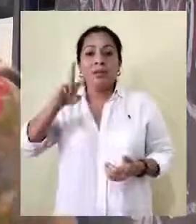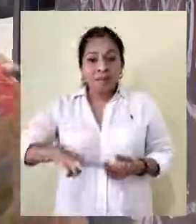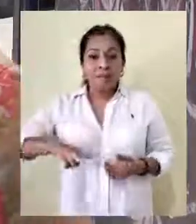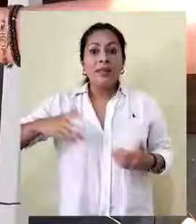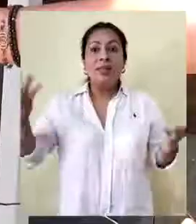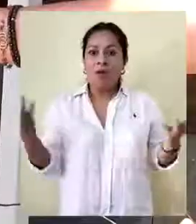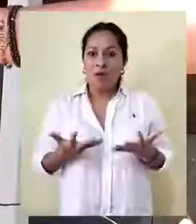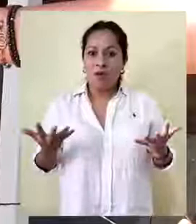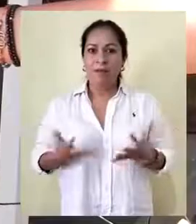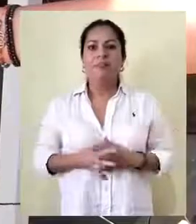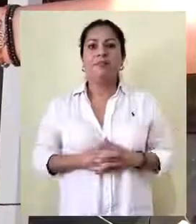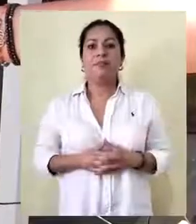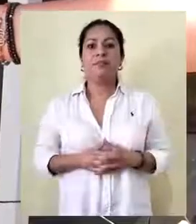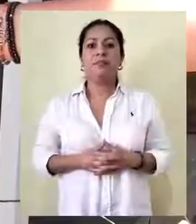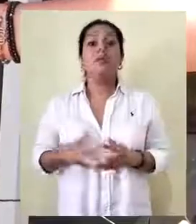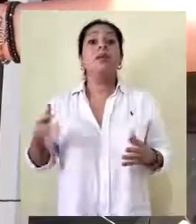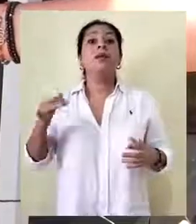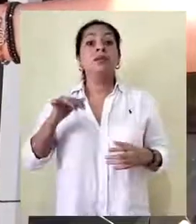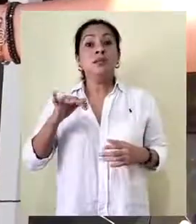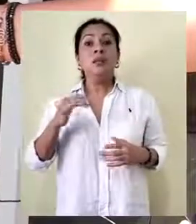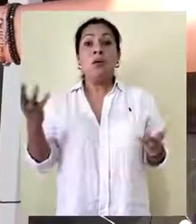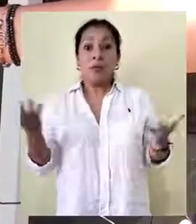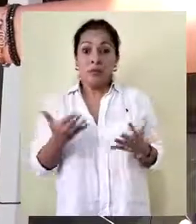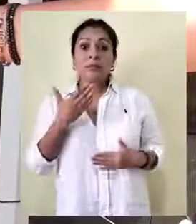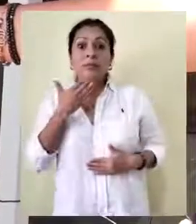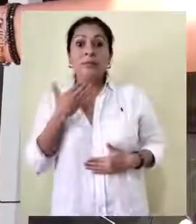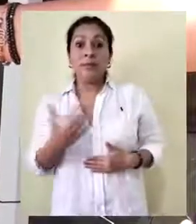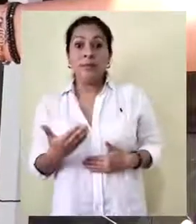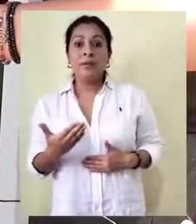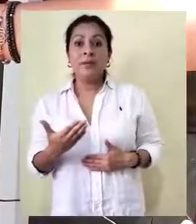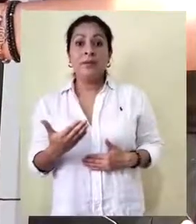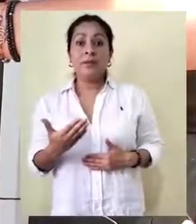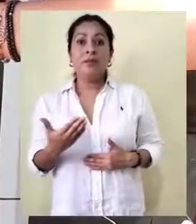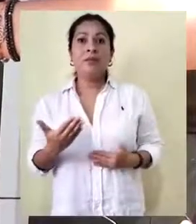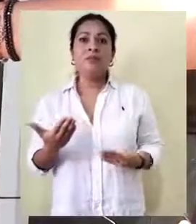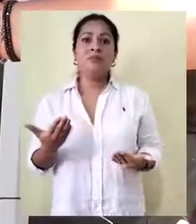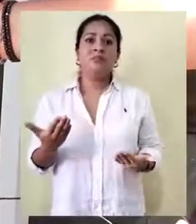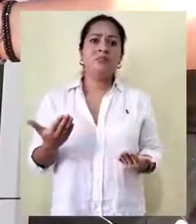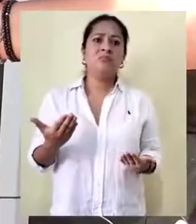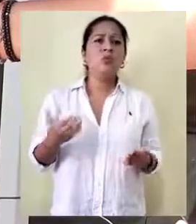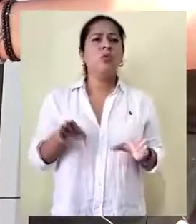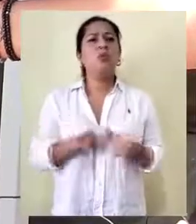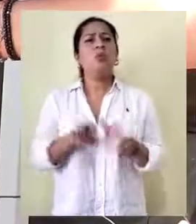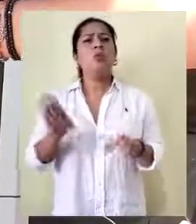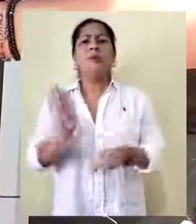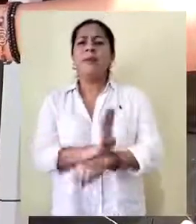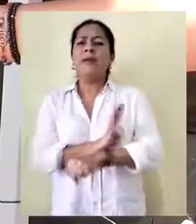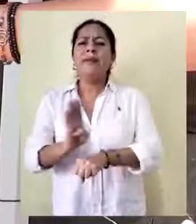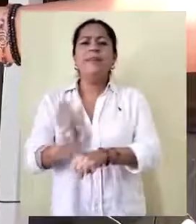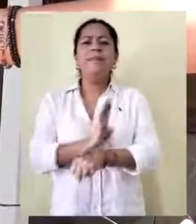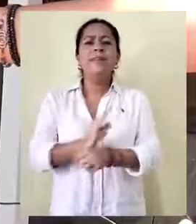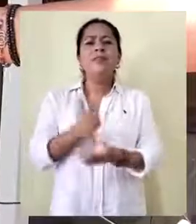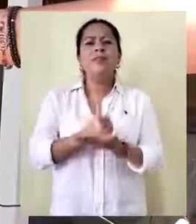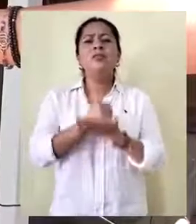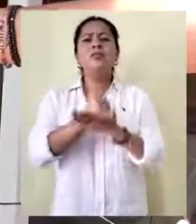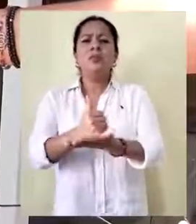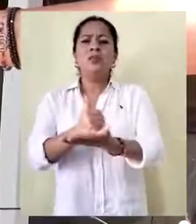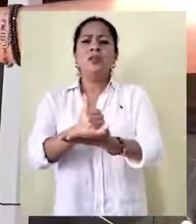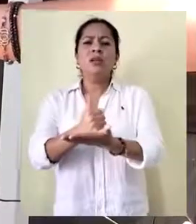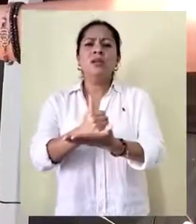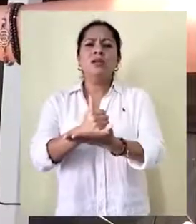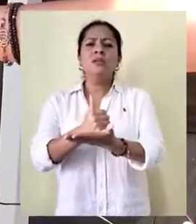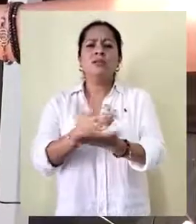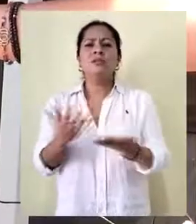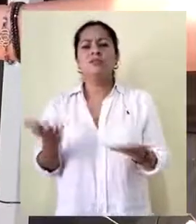lleven a cabo. Si lo hacen de buena manera, en plan de que a ellos les beneficie, los ayude en